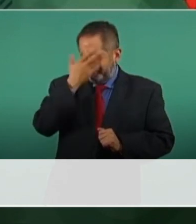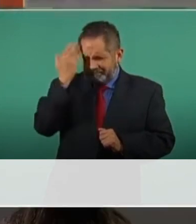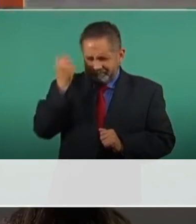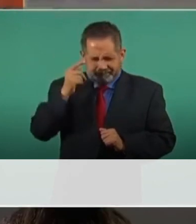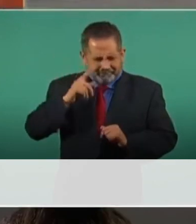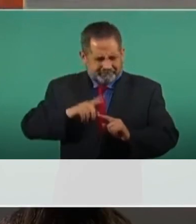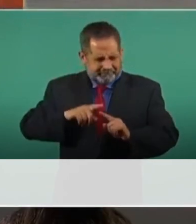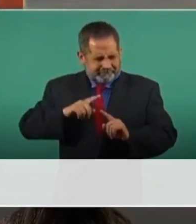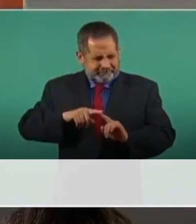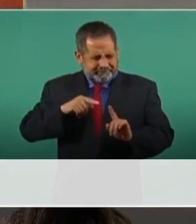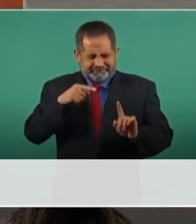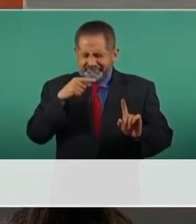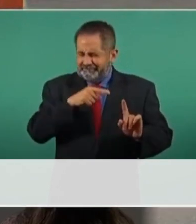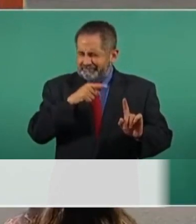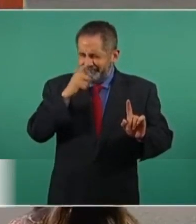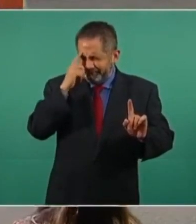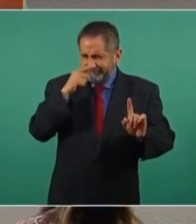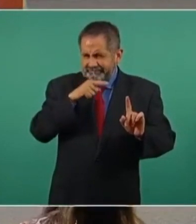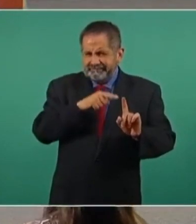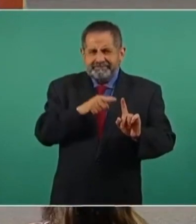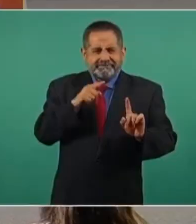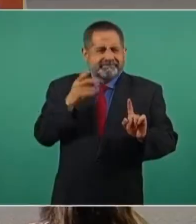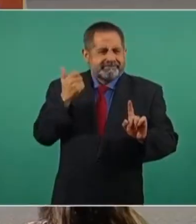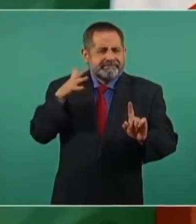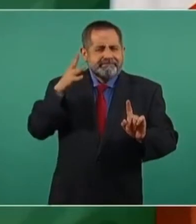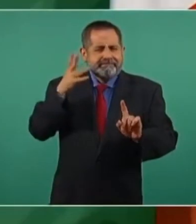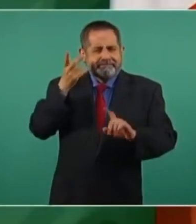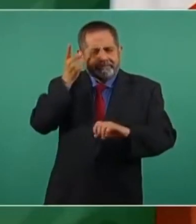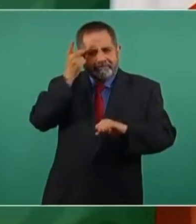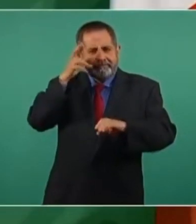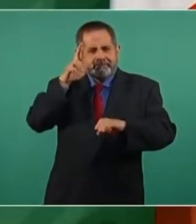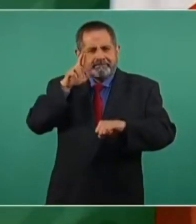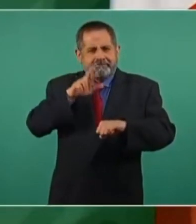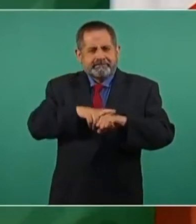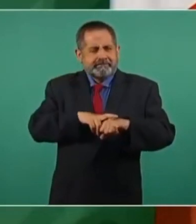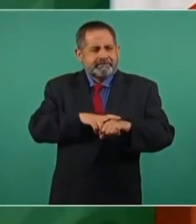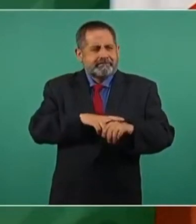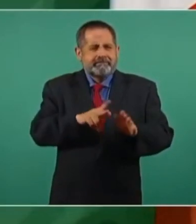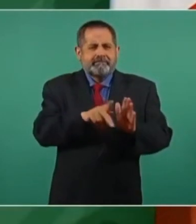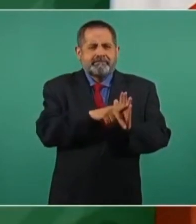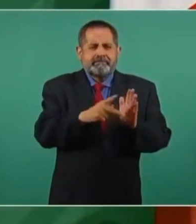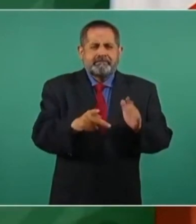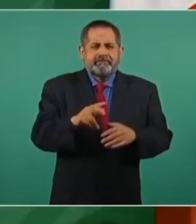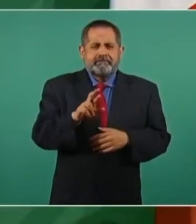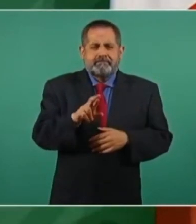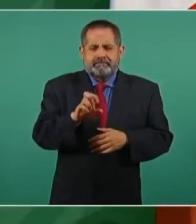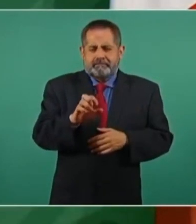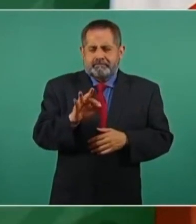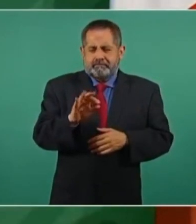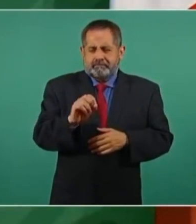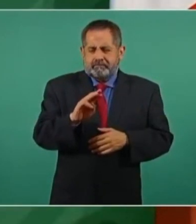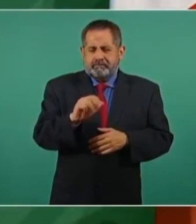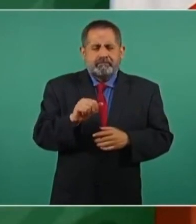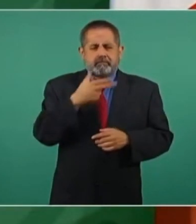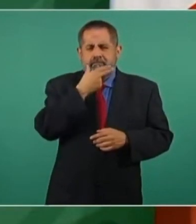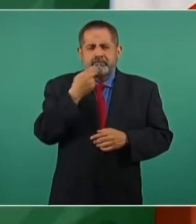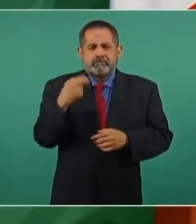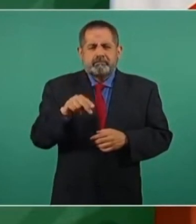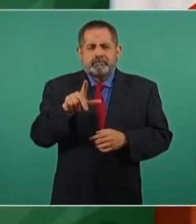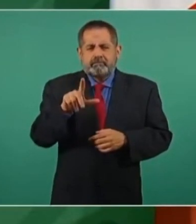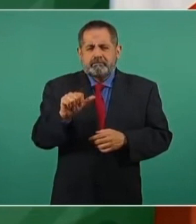director de Reforma, Lázaro Ríos,